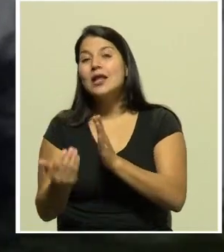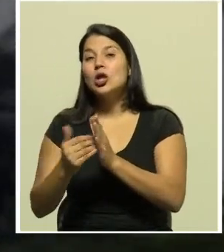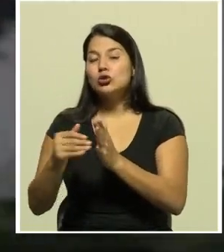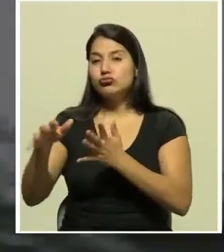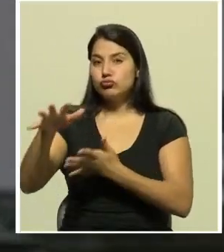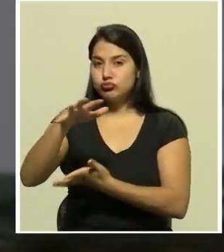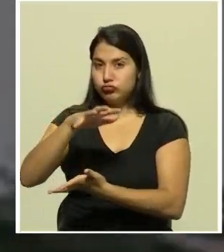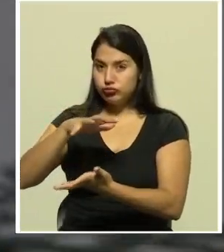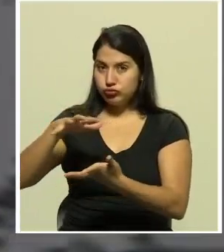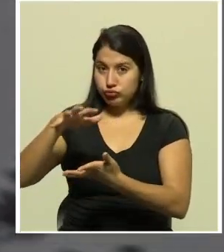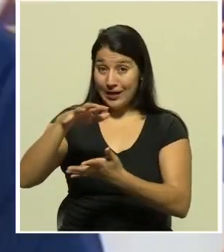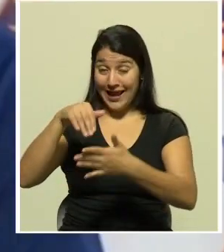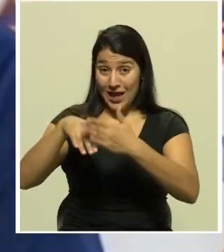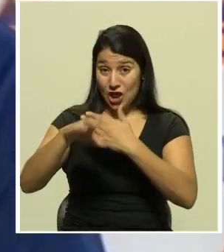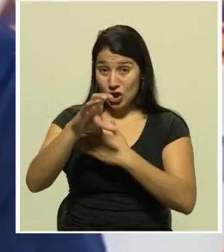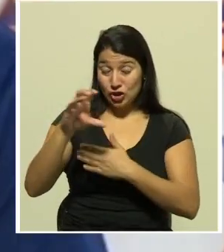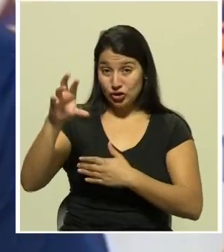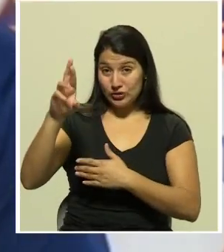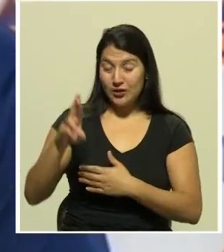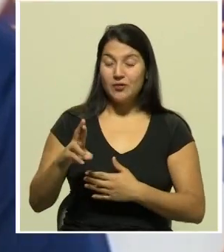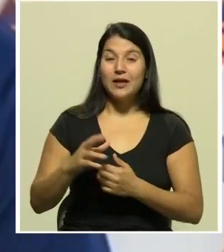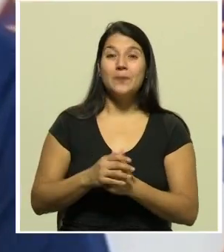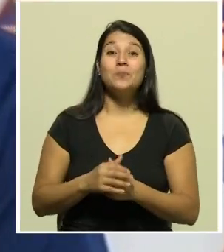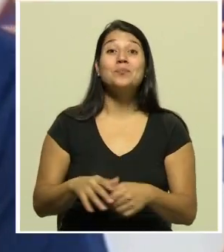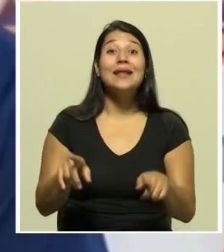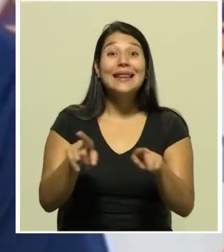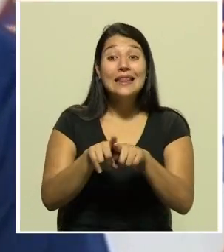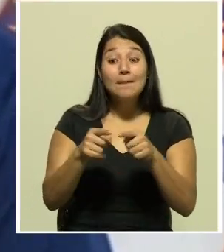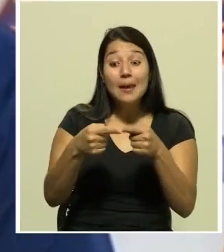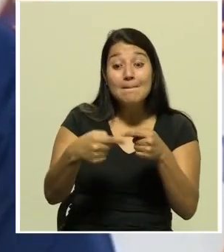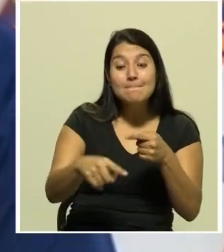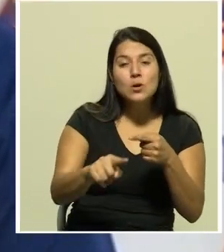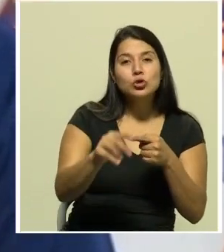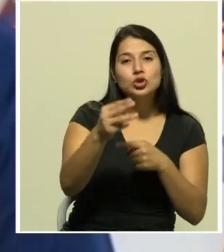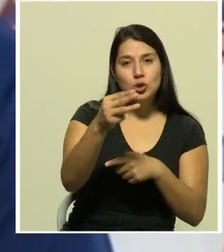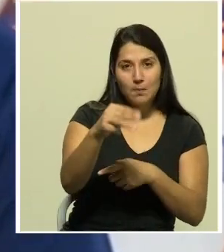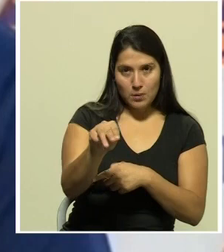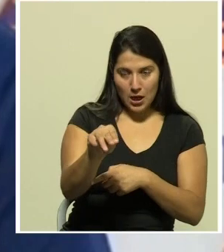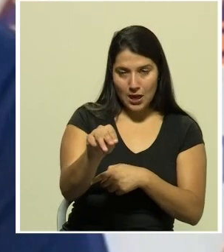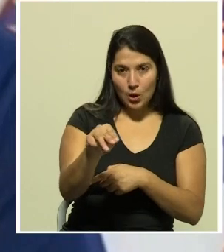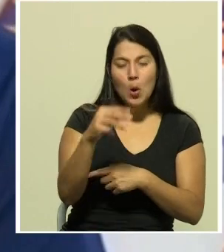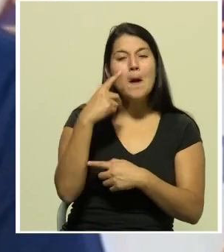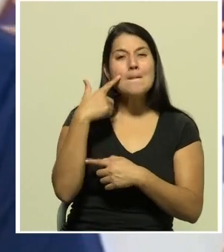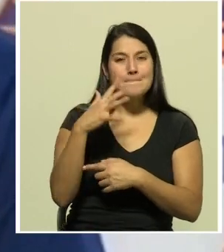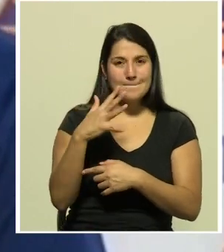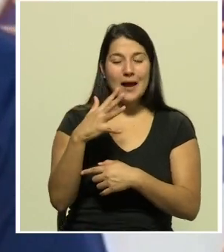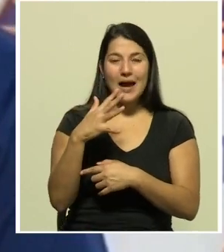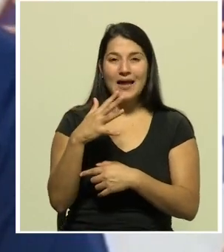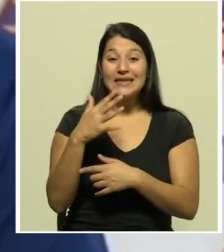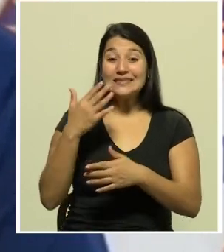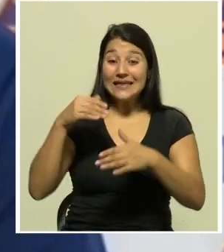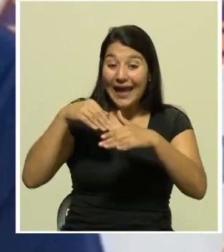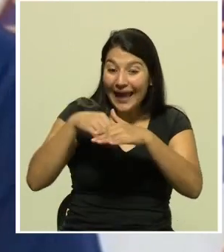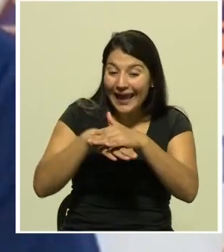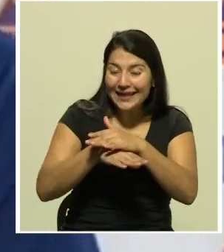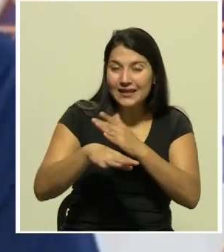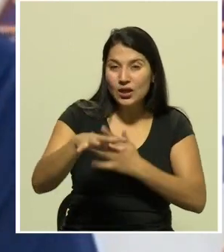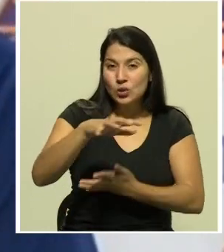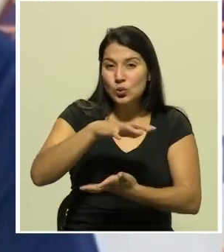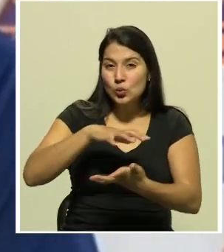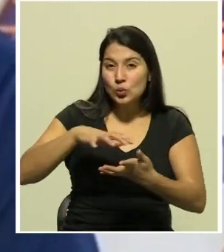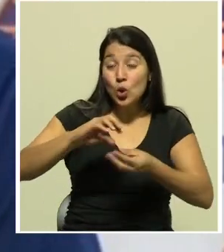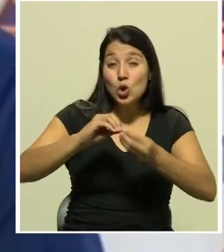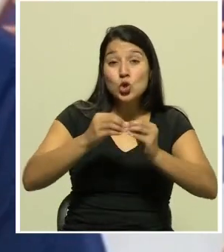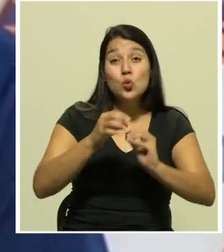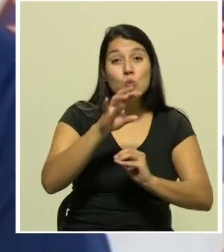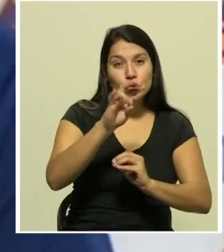sobre el territorio nacional pero además el miércoles se espera el arribo de la onda número 7 y para el fin de semana